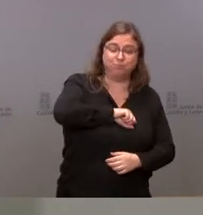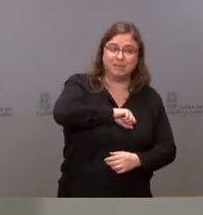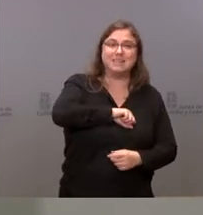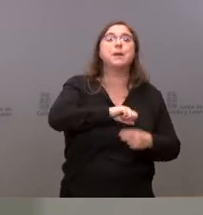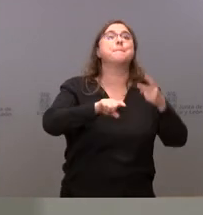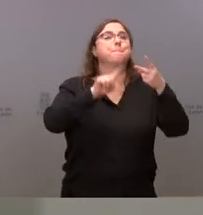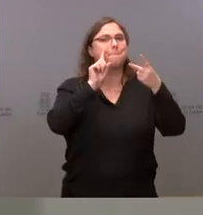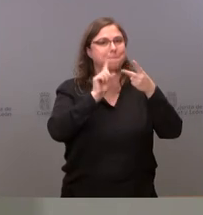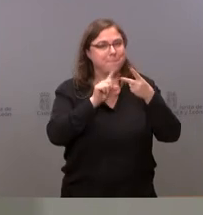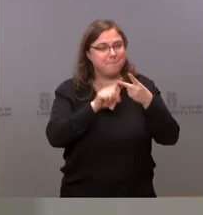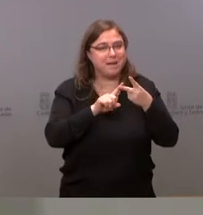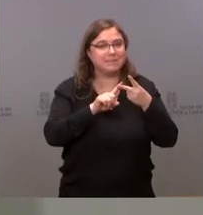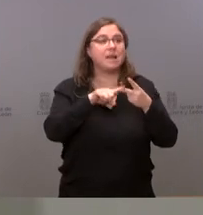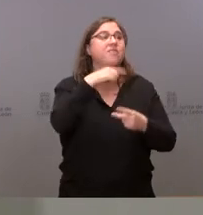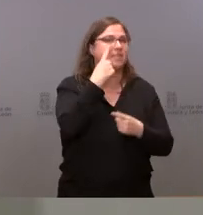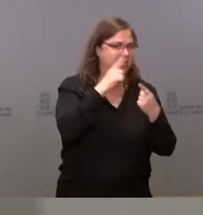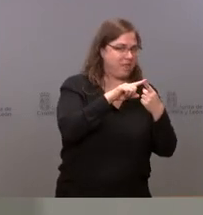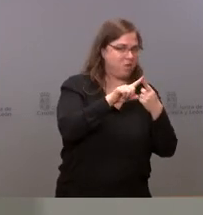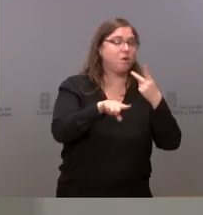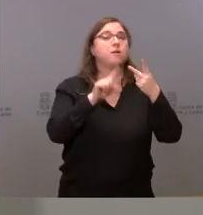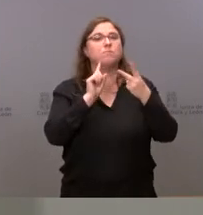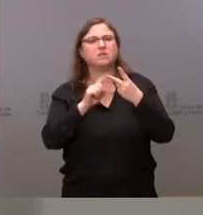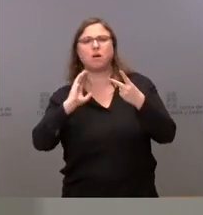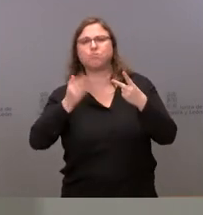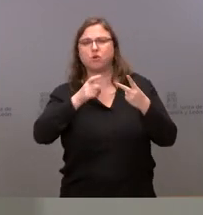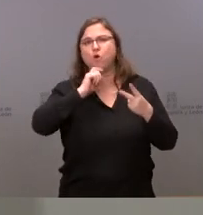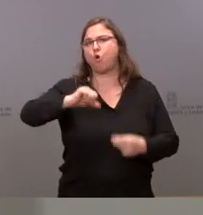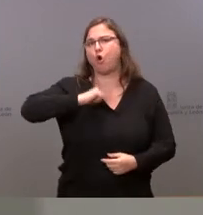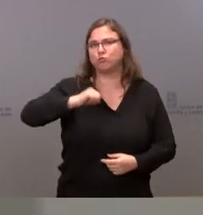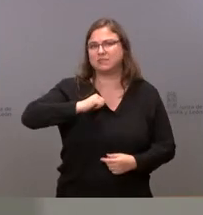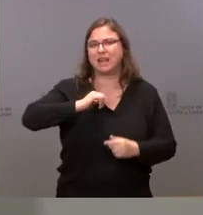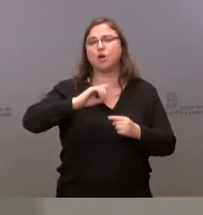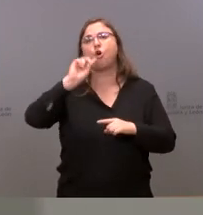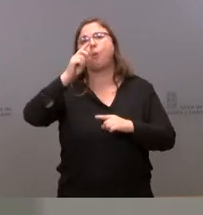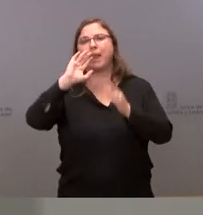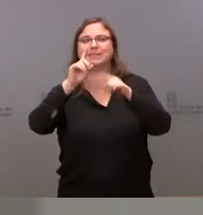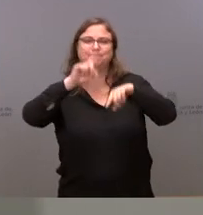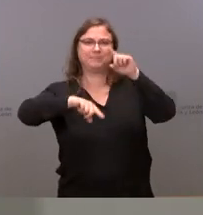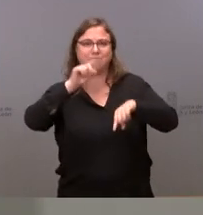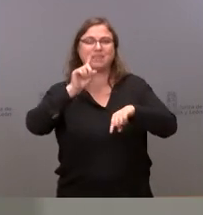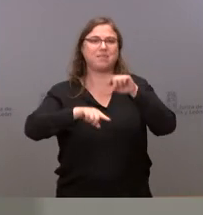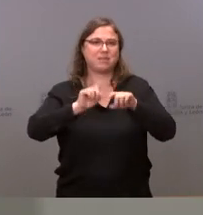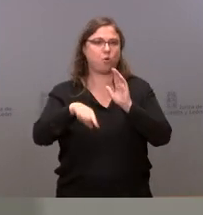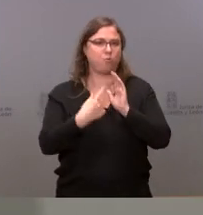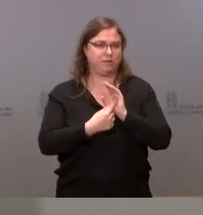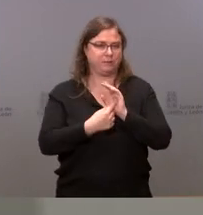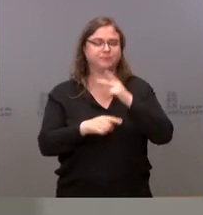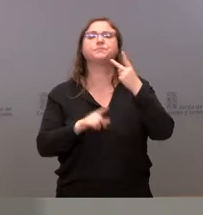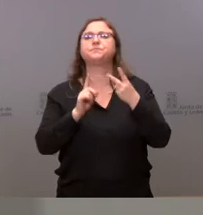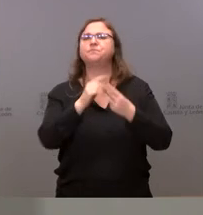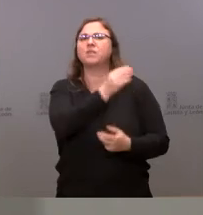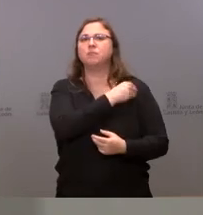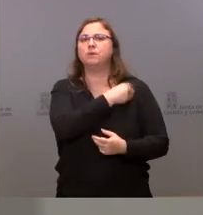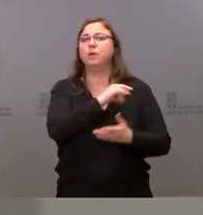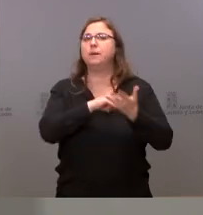incidencia de los casos detectados sino el impacto en las otras variables que tienen que verse en su integridad pregunta usted respecto del plan